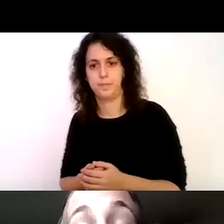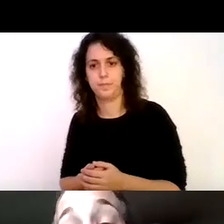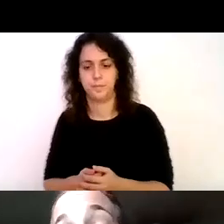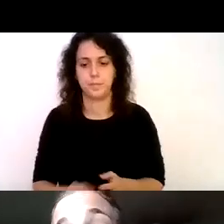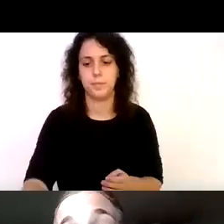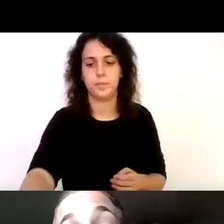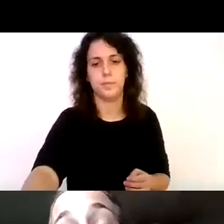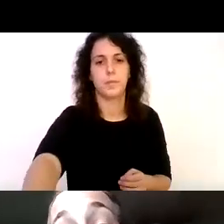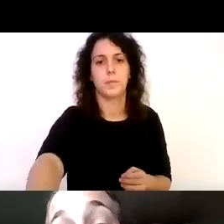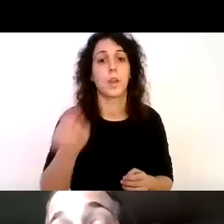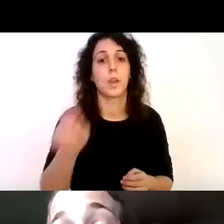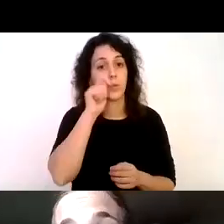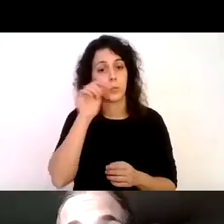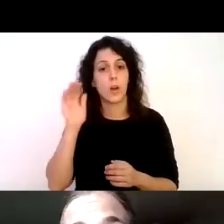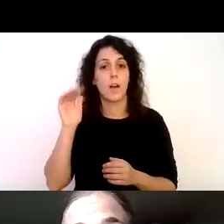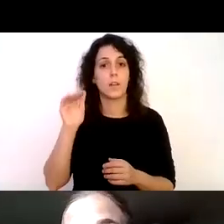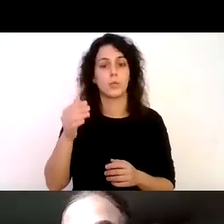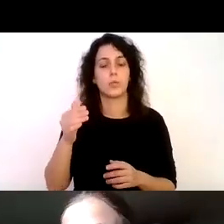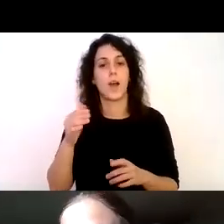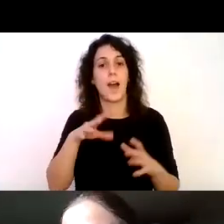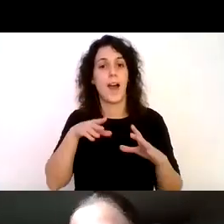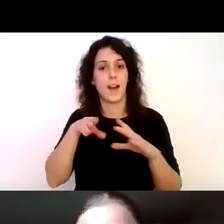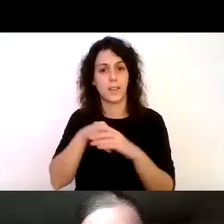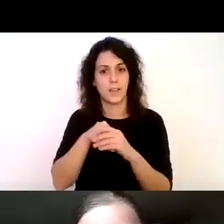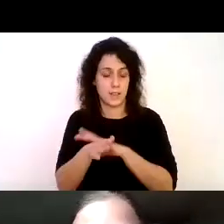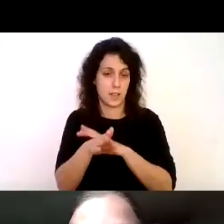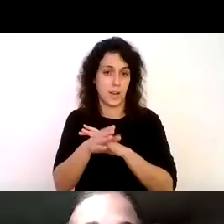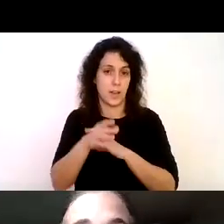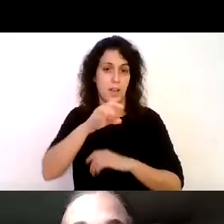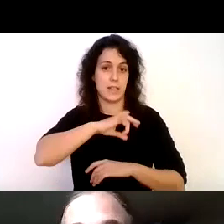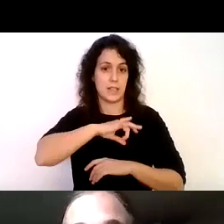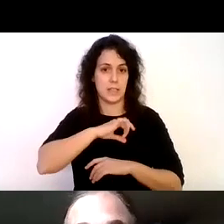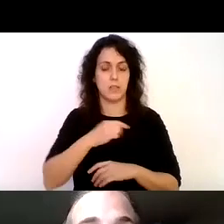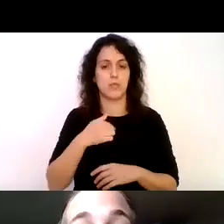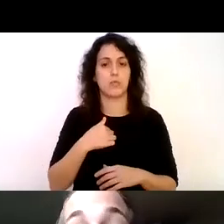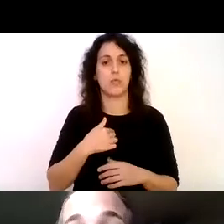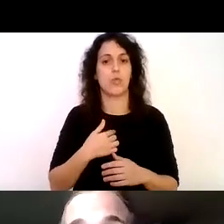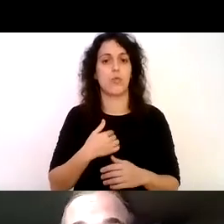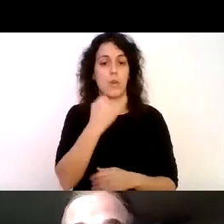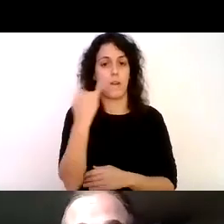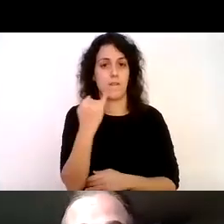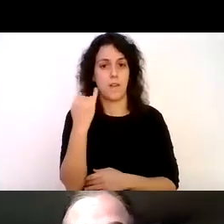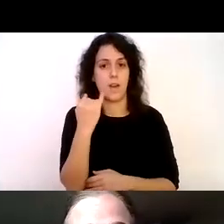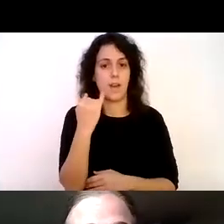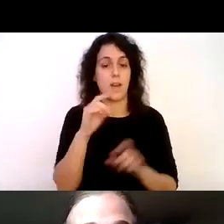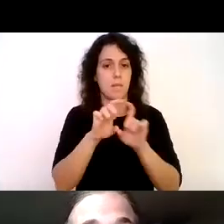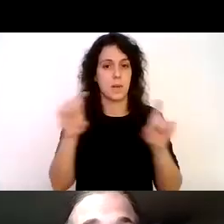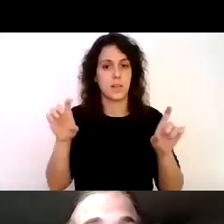turismo aventura accesible en el sur de Chile yo soy dueña de una empresa que se llama Jazz Portobaras